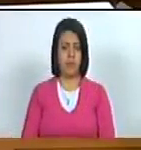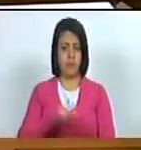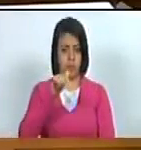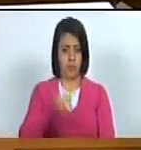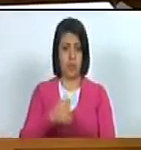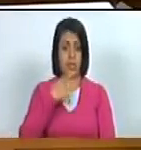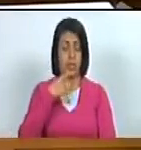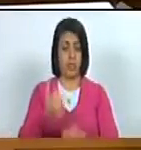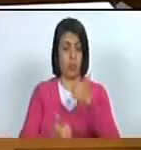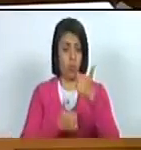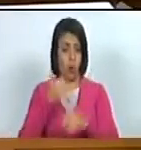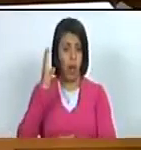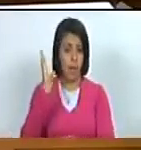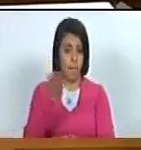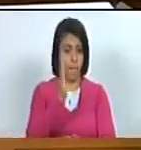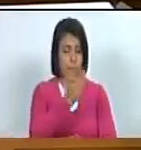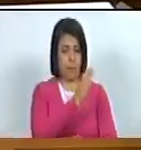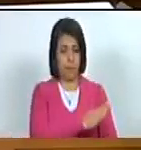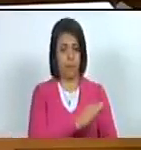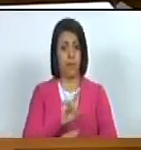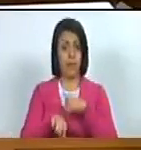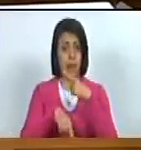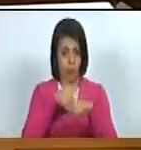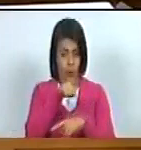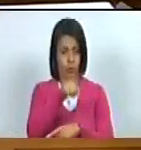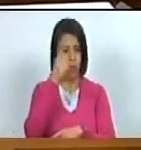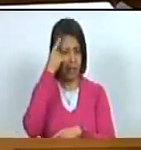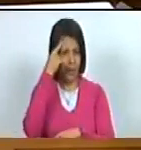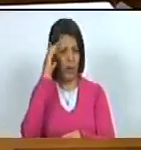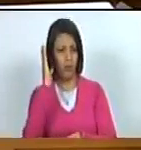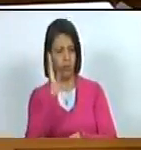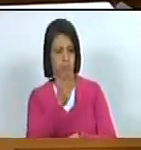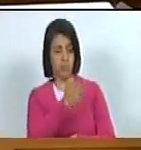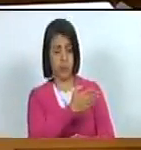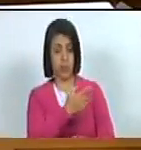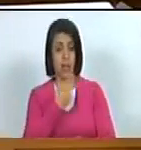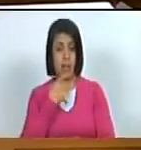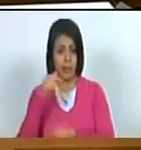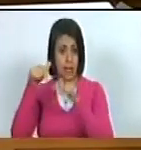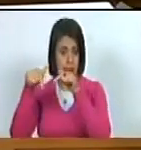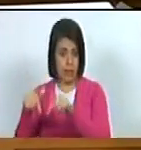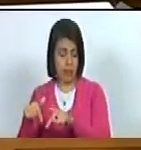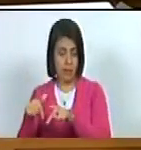establecen cuáles son las sanciones y pronto se va a enterar ustedes cuáles son las sanciones que proponemos